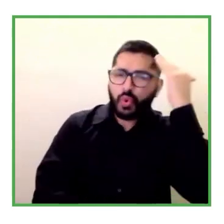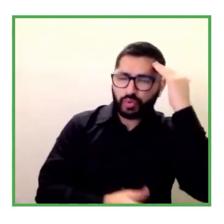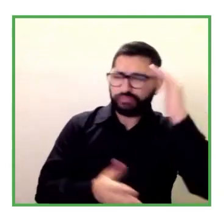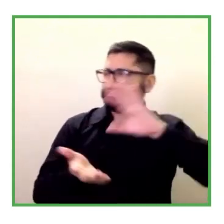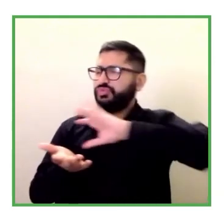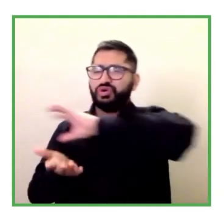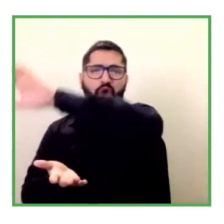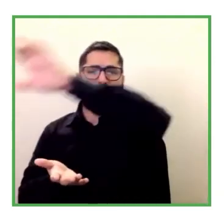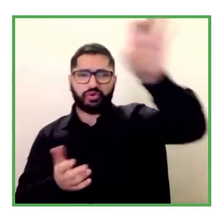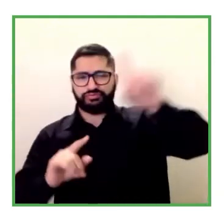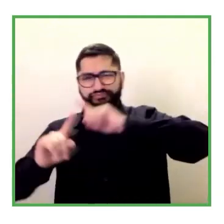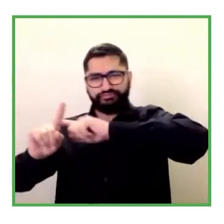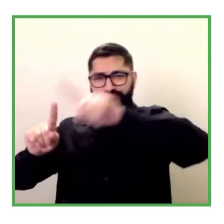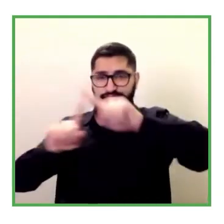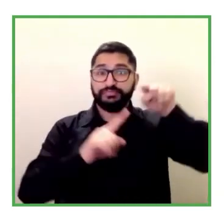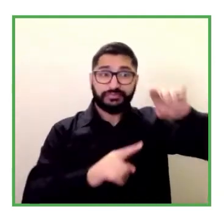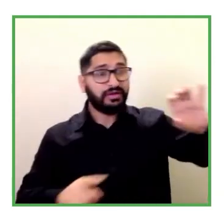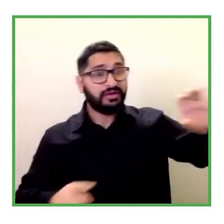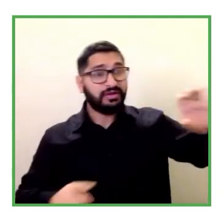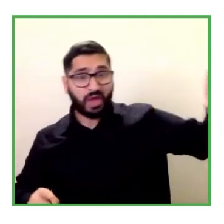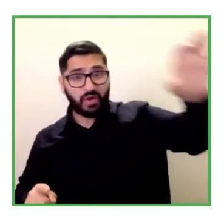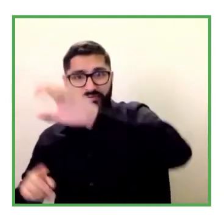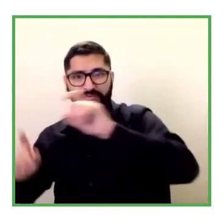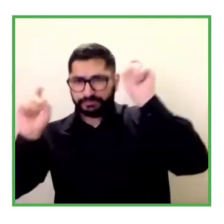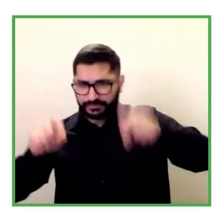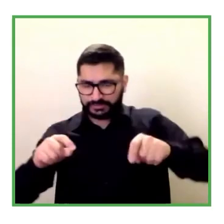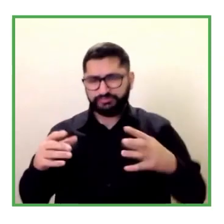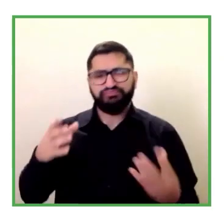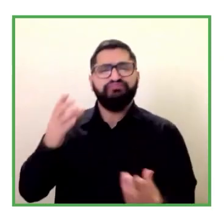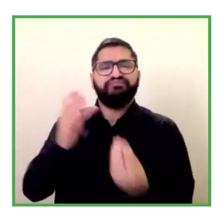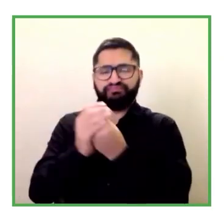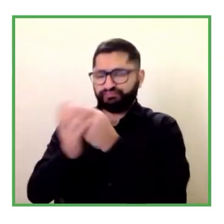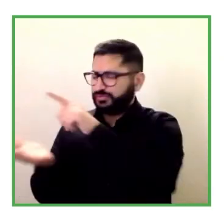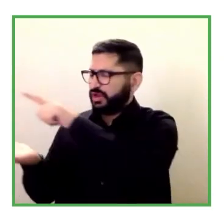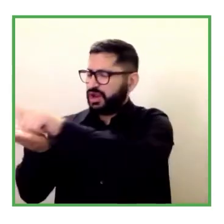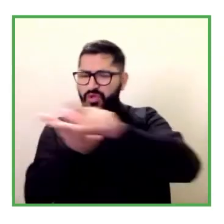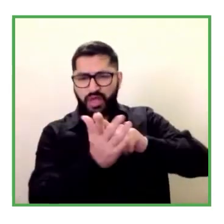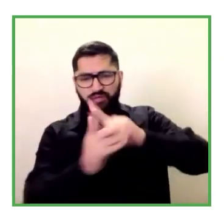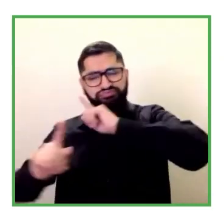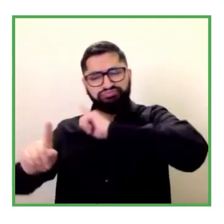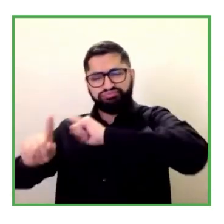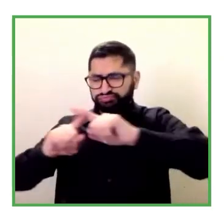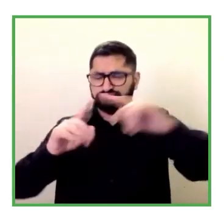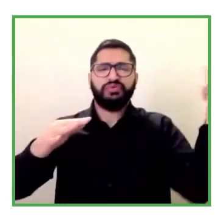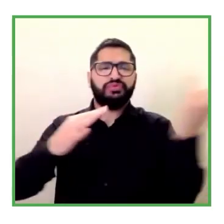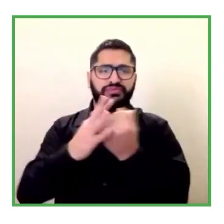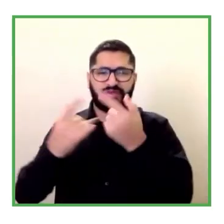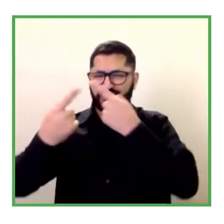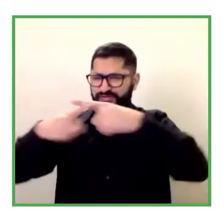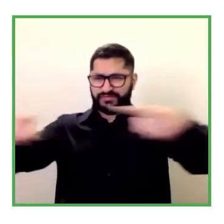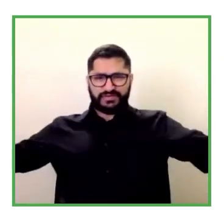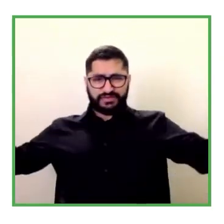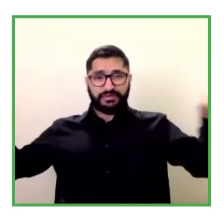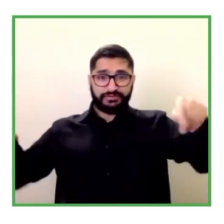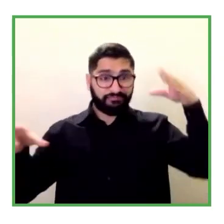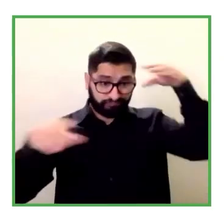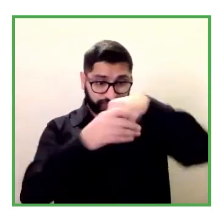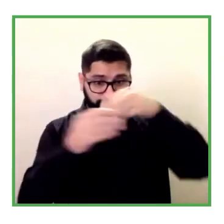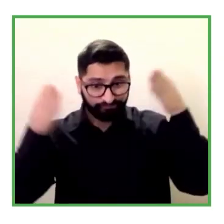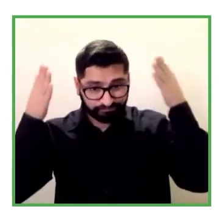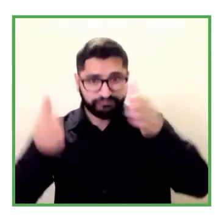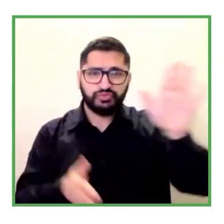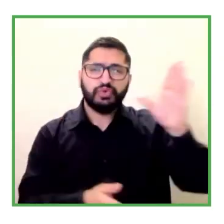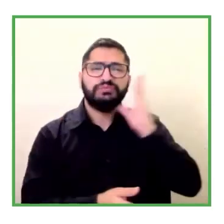distinta ahorita Carolina platicaba de esta ley para que haya una persona experta en inclusión en cada empresa